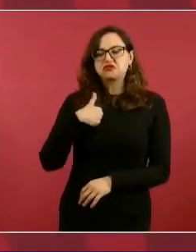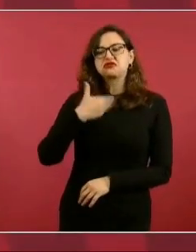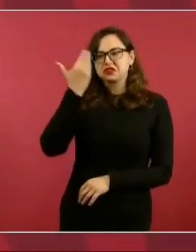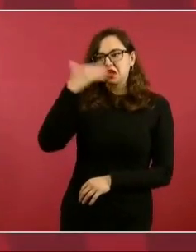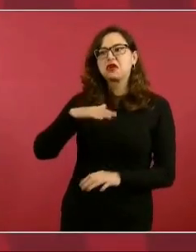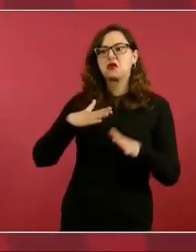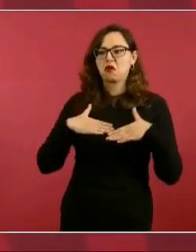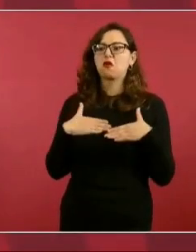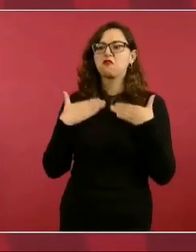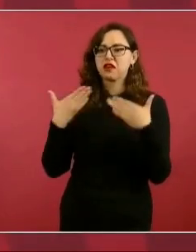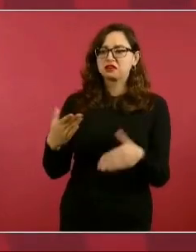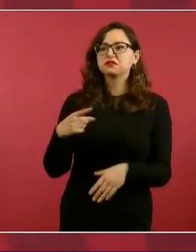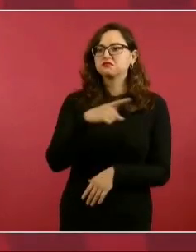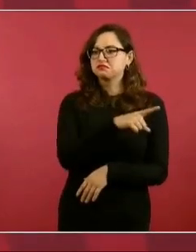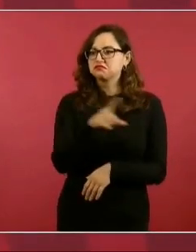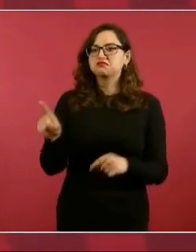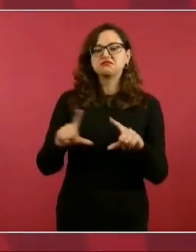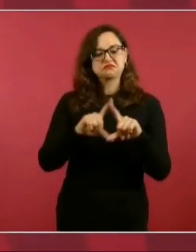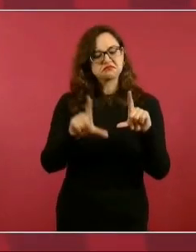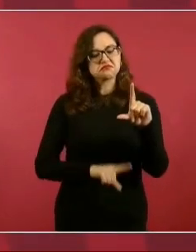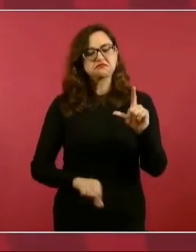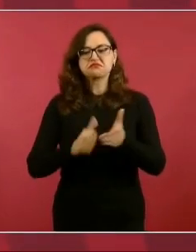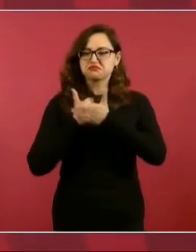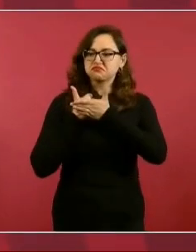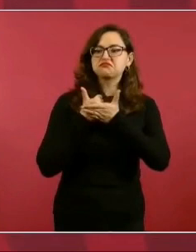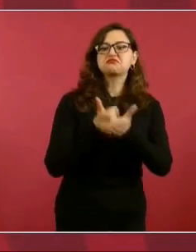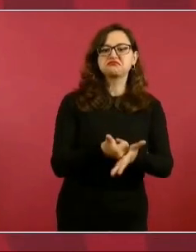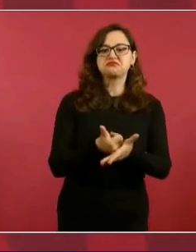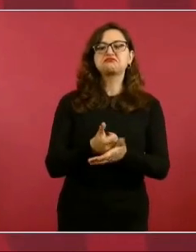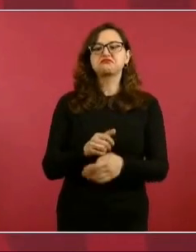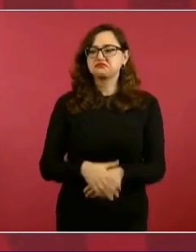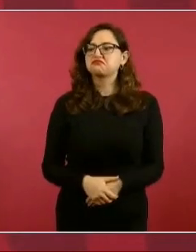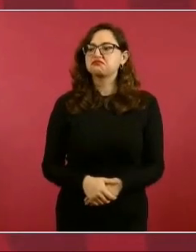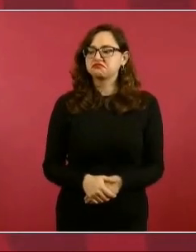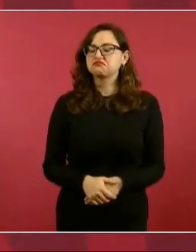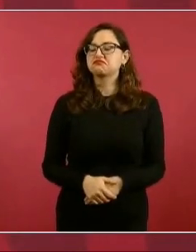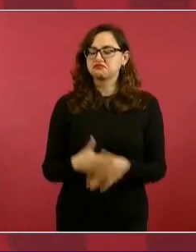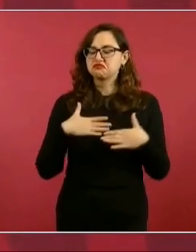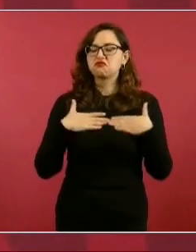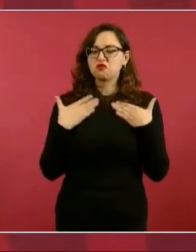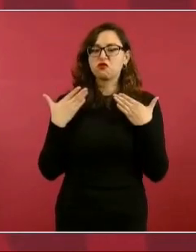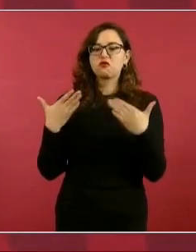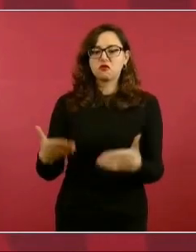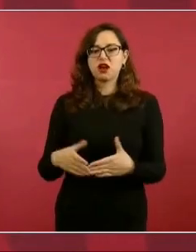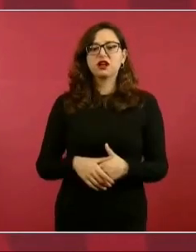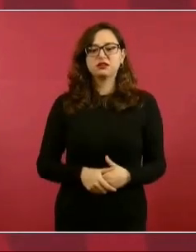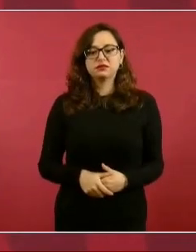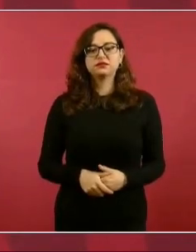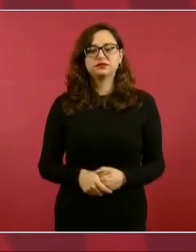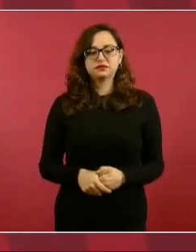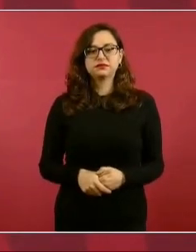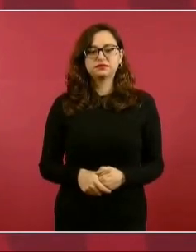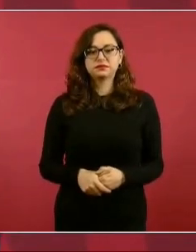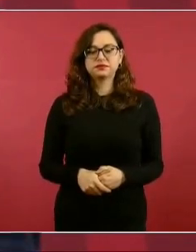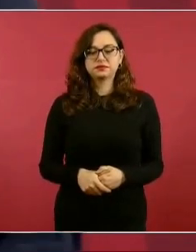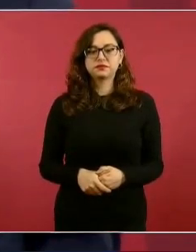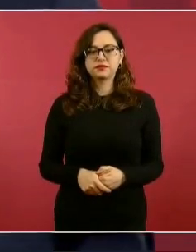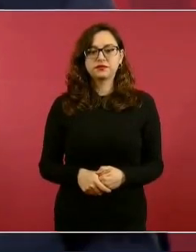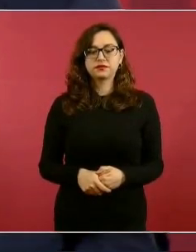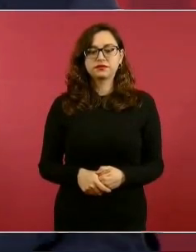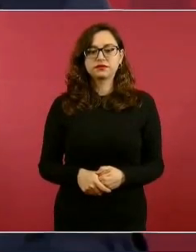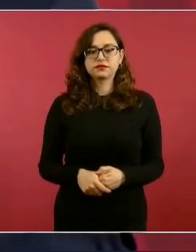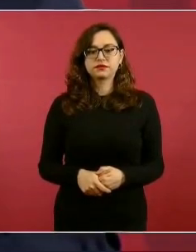y que nos iban a ayudar. Y les dije y saben por qué